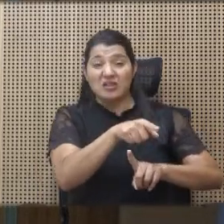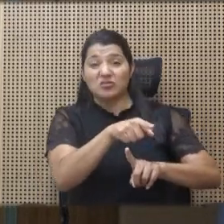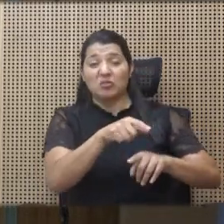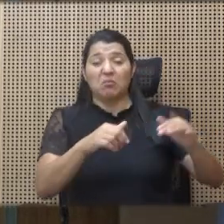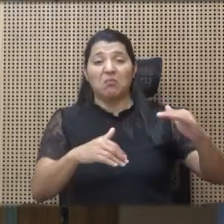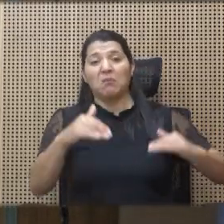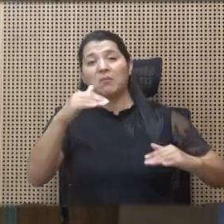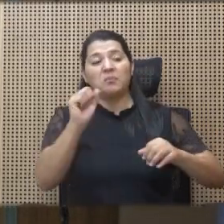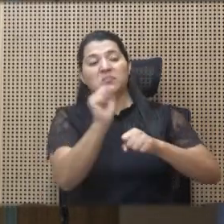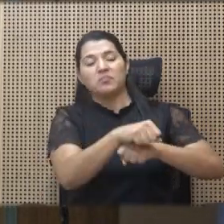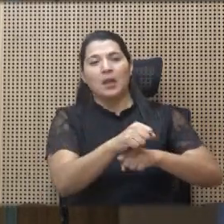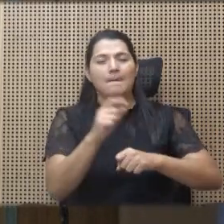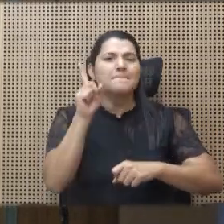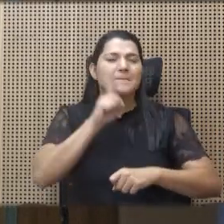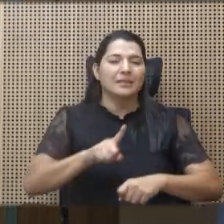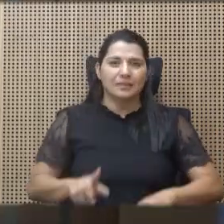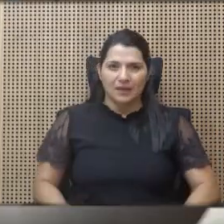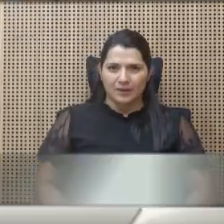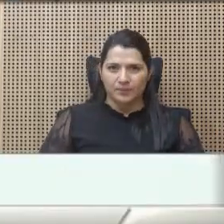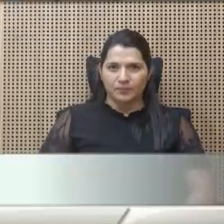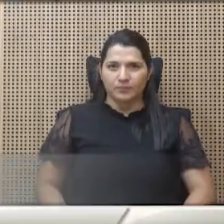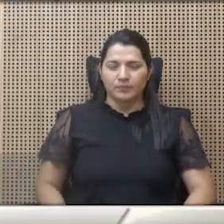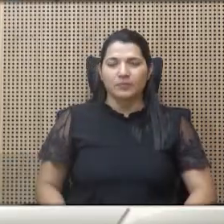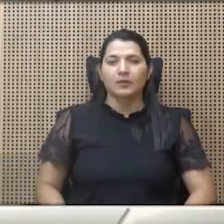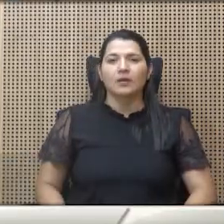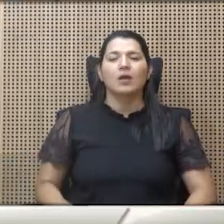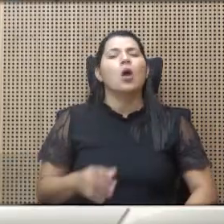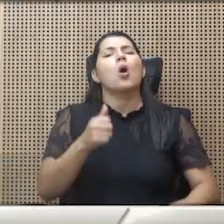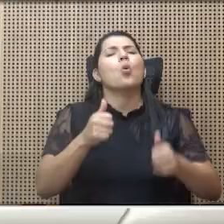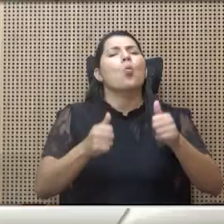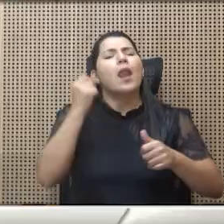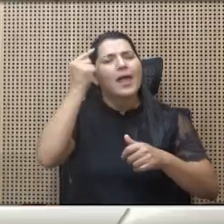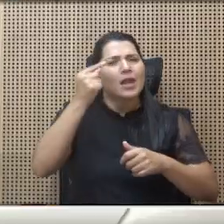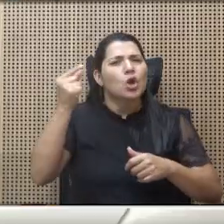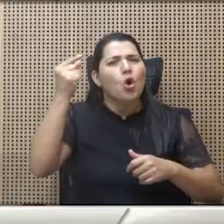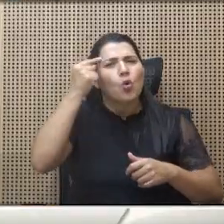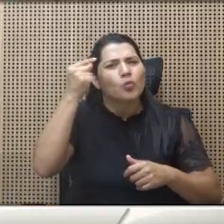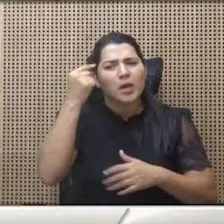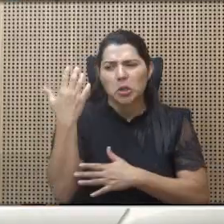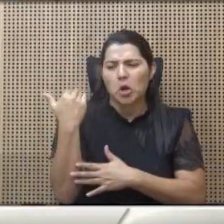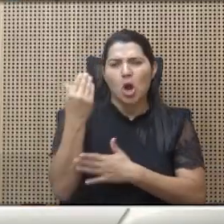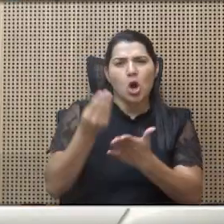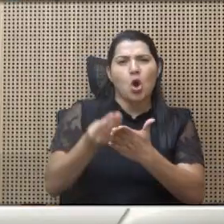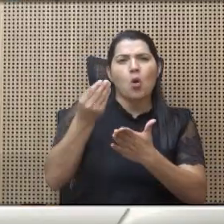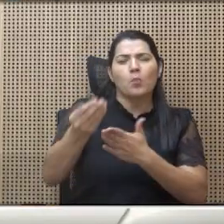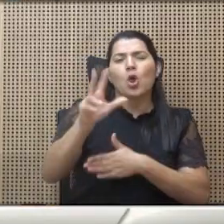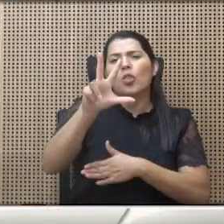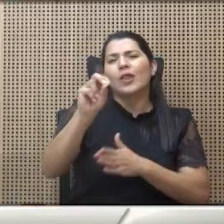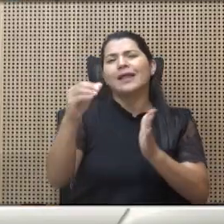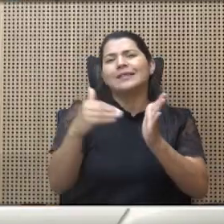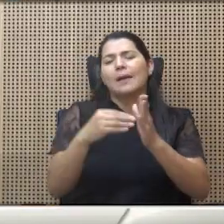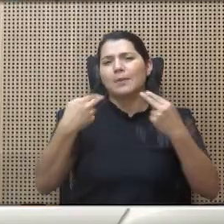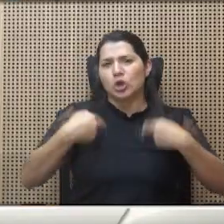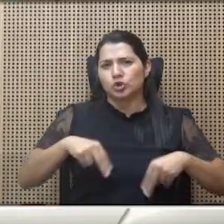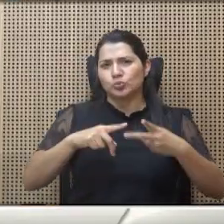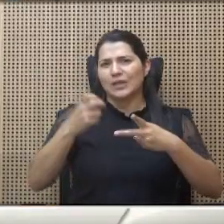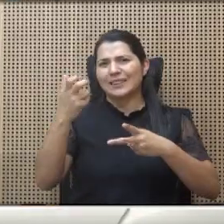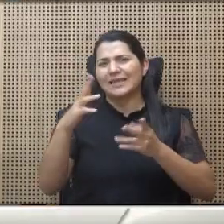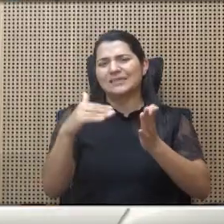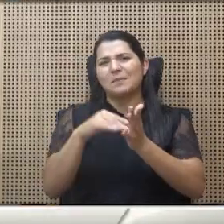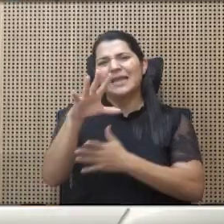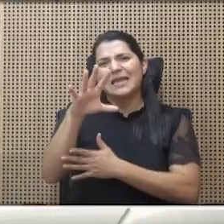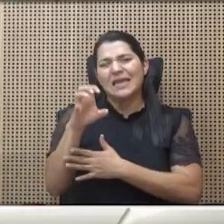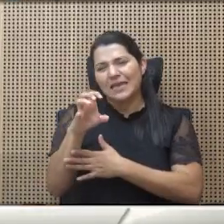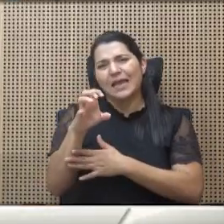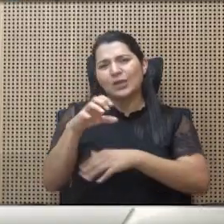de años de espera a la policía? Este. ¿Cuál es el gobierno que acaba de comprar 30 mil uniformes, 13 mil 500 pares de botas